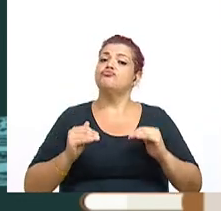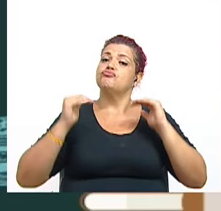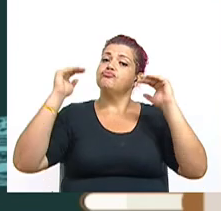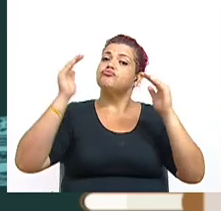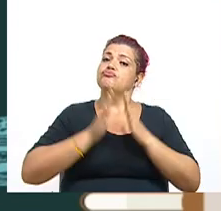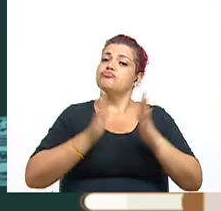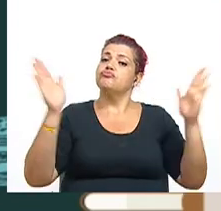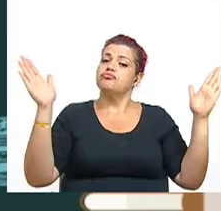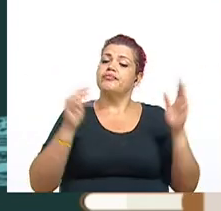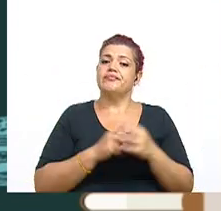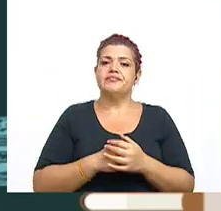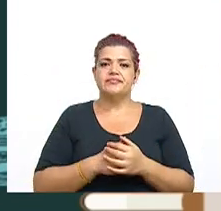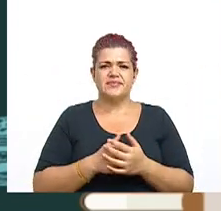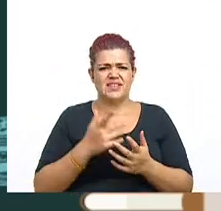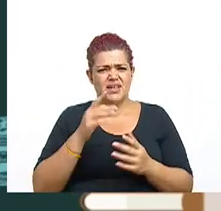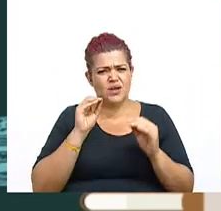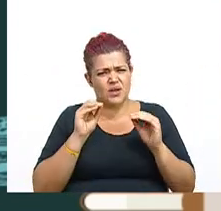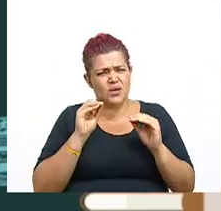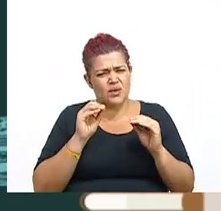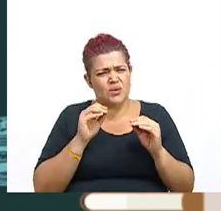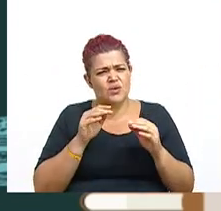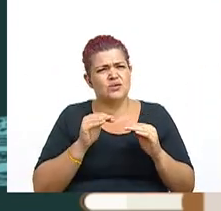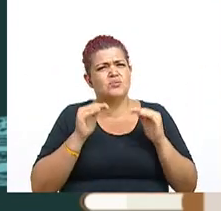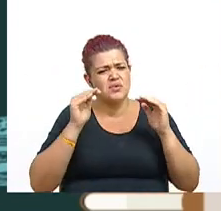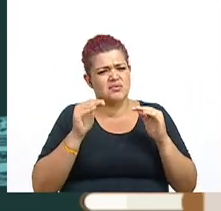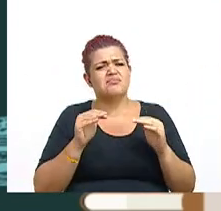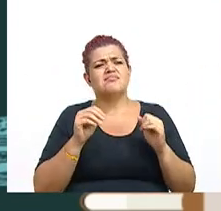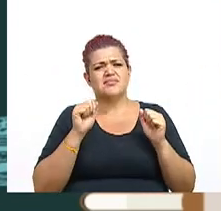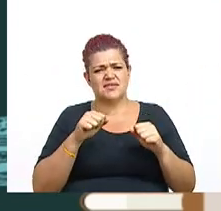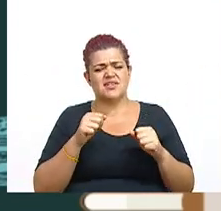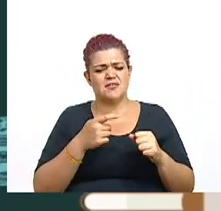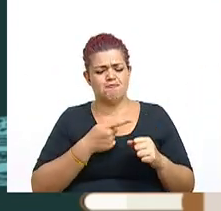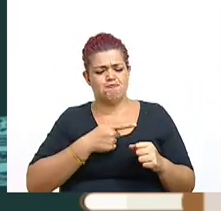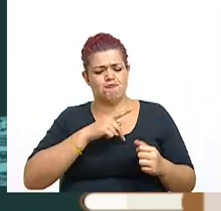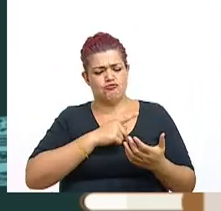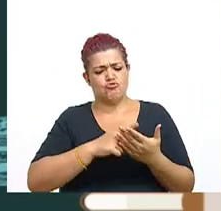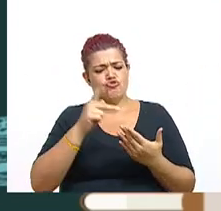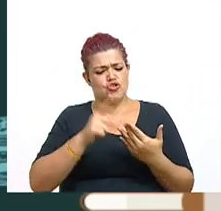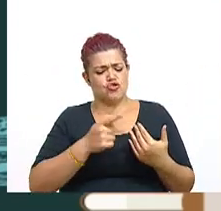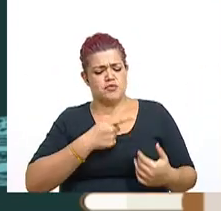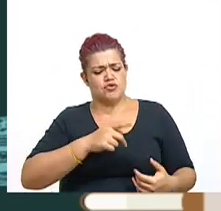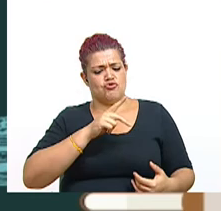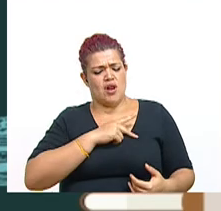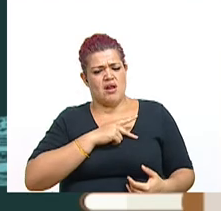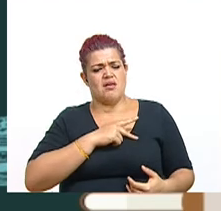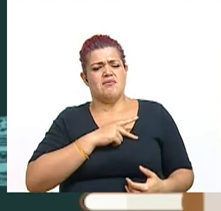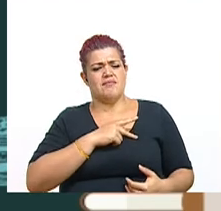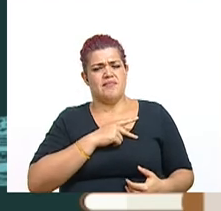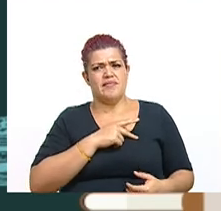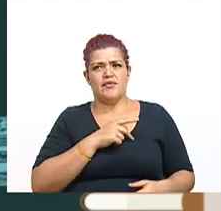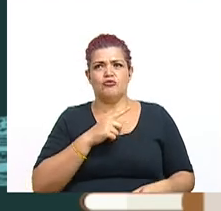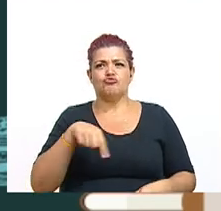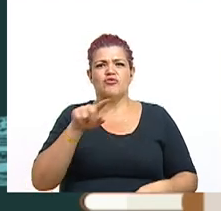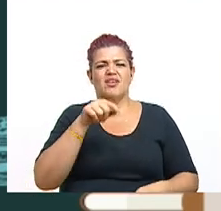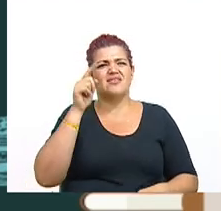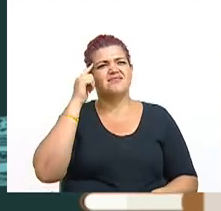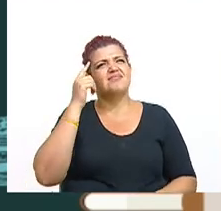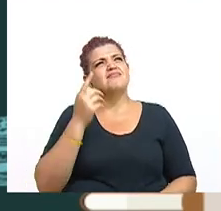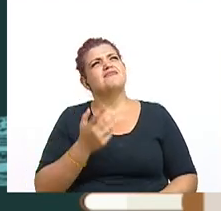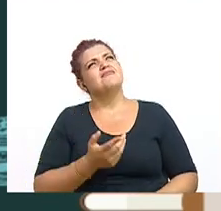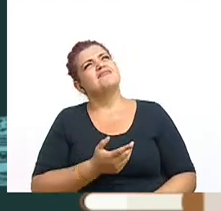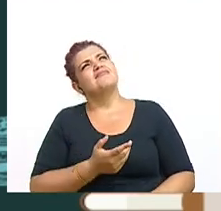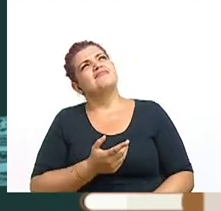Hablando de educación superior, tiene que ver evidentemente con nuestro proyecto personal y profesional. Yo sé que ustedes muchachas y muchachos están pensando en eso.